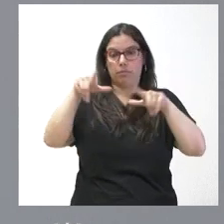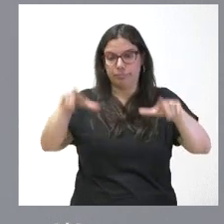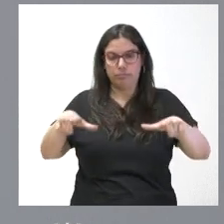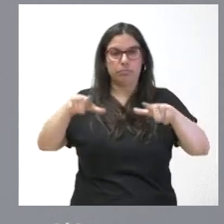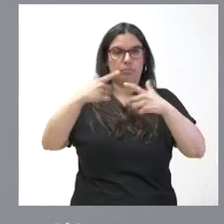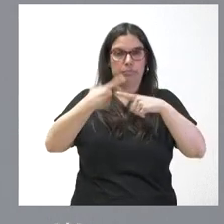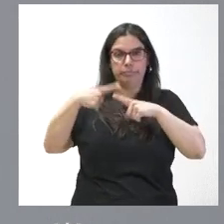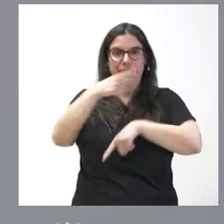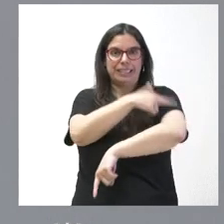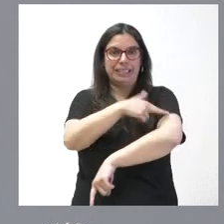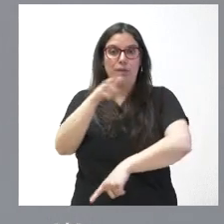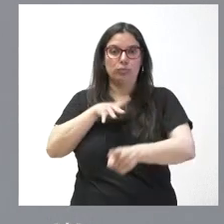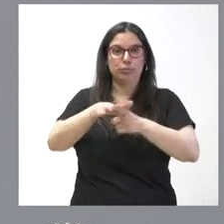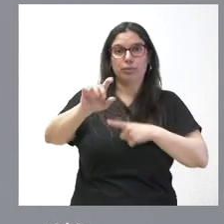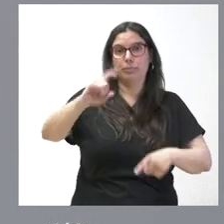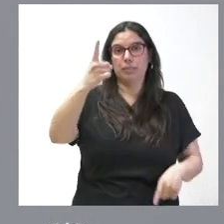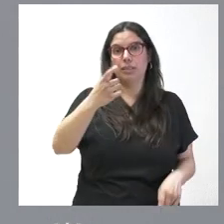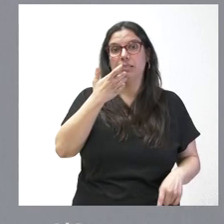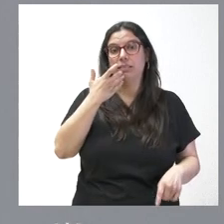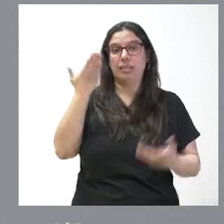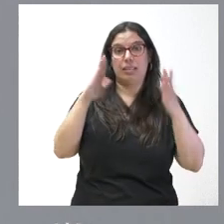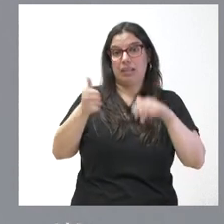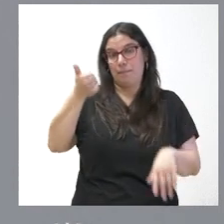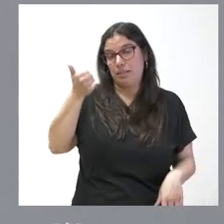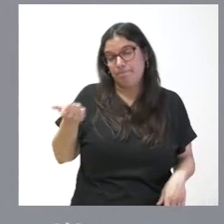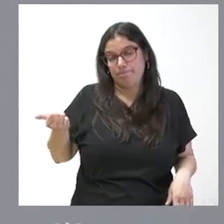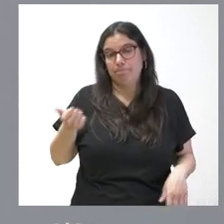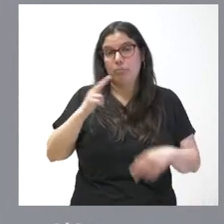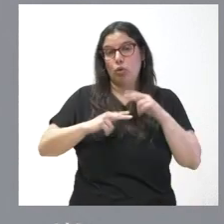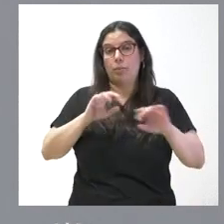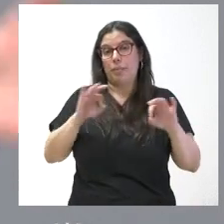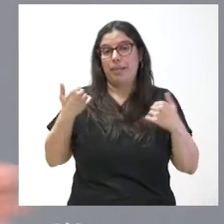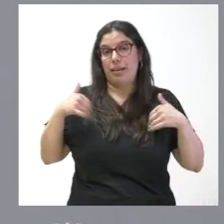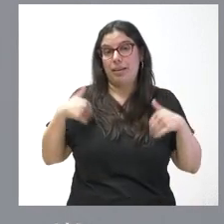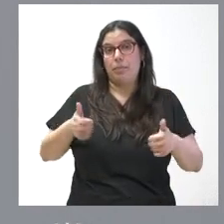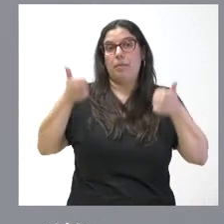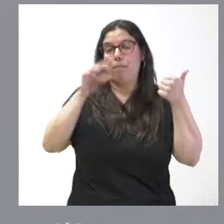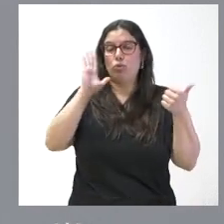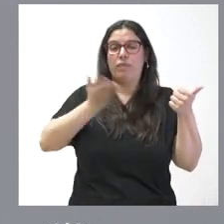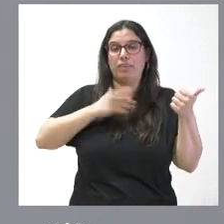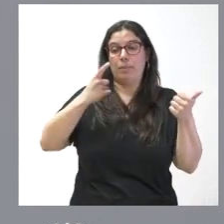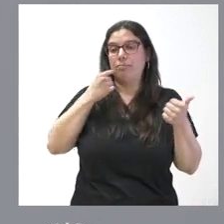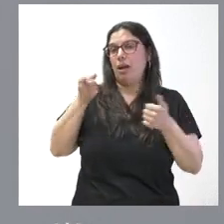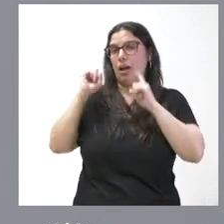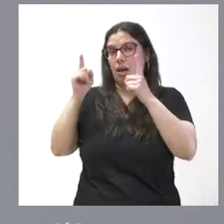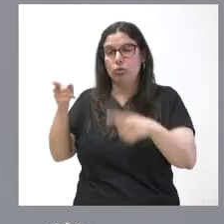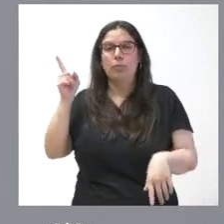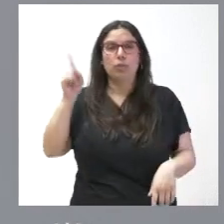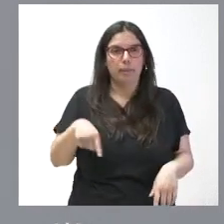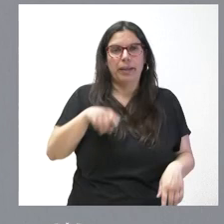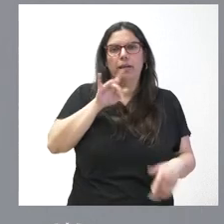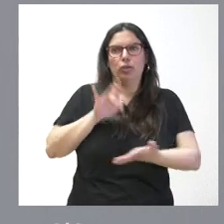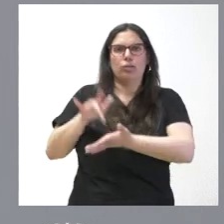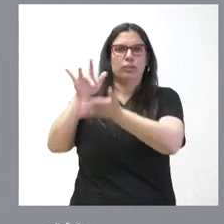esto tiene más impacto sobre aquellos que más hemos licitado y que más obra teníamos en marcha usted ha puesto el caso pero también han salido más casos